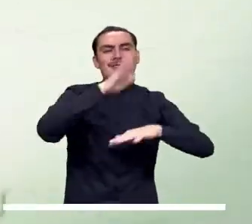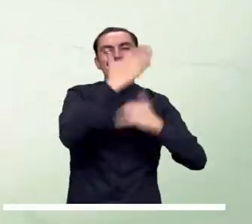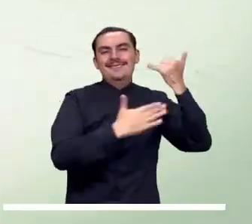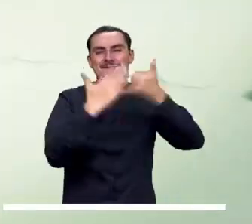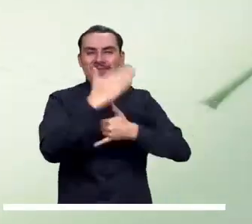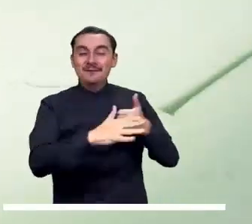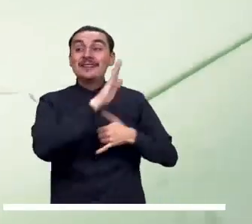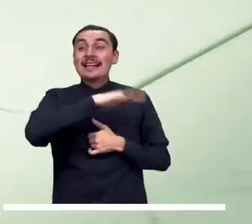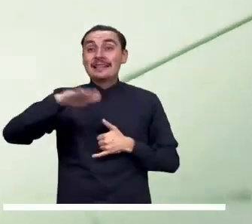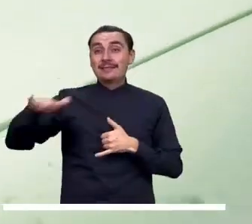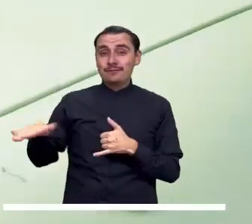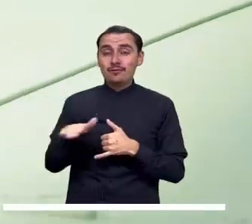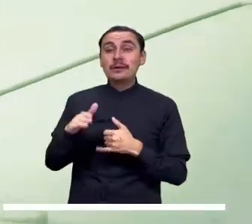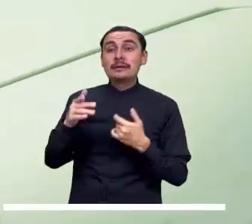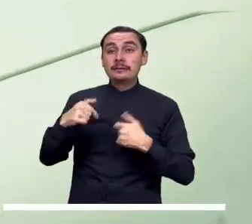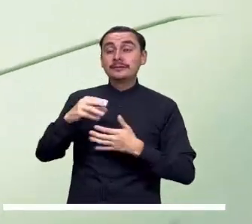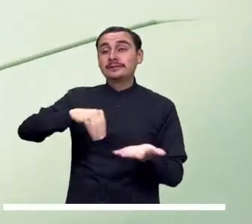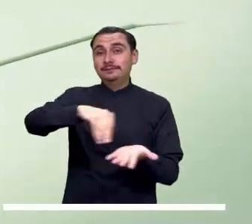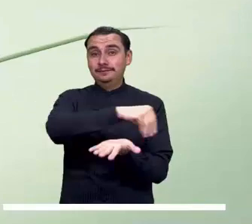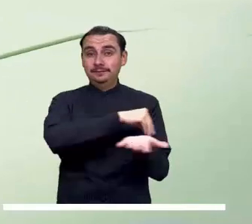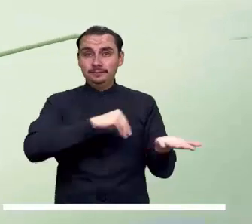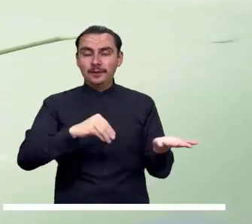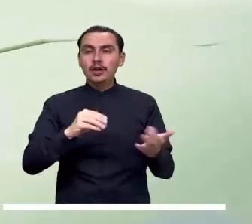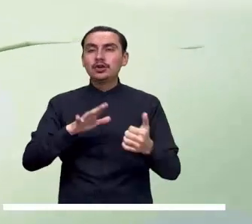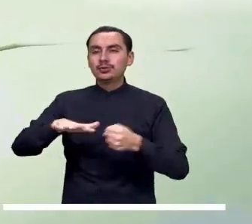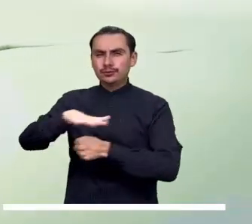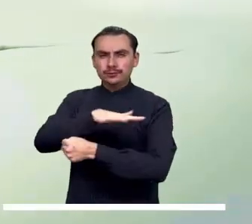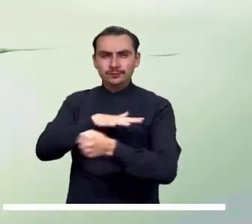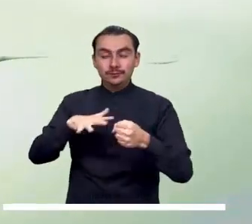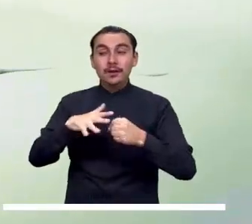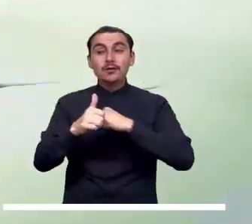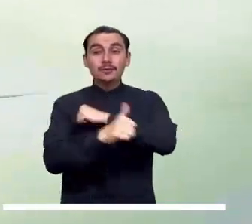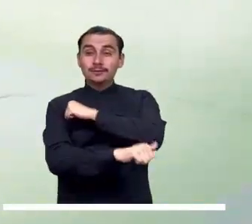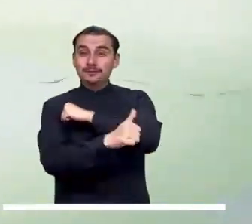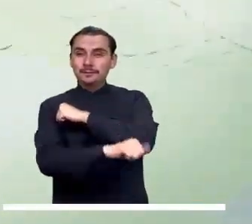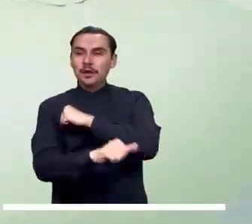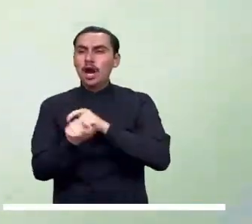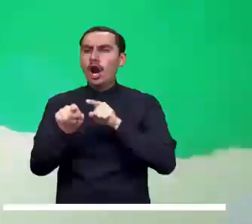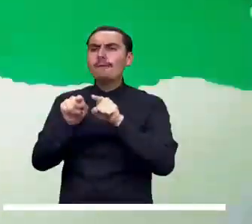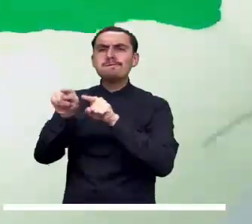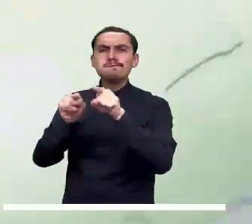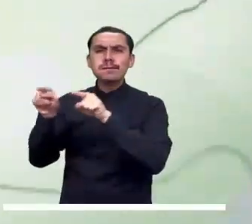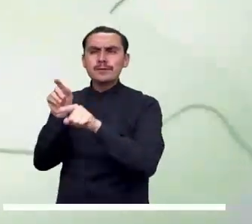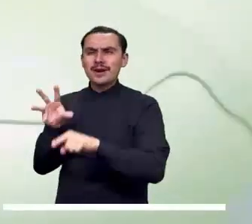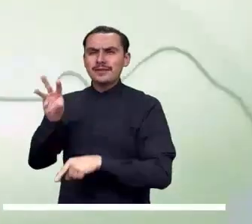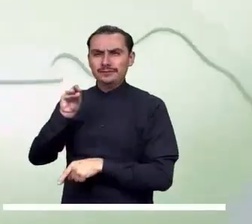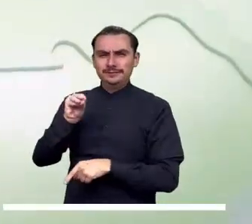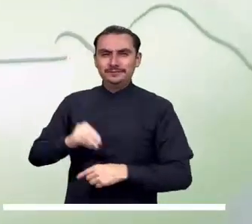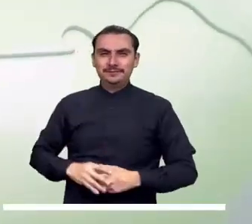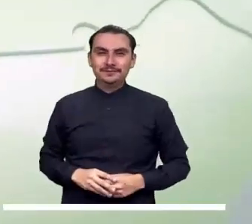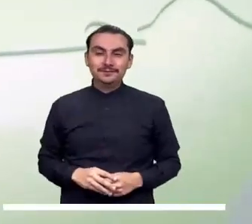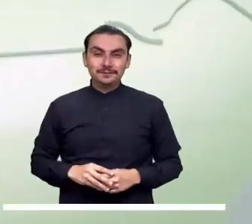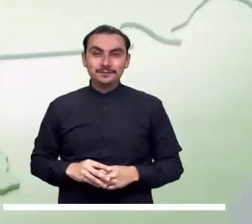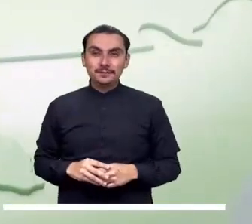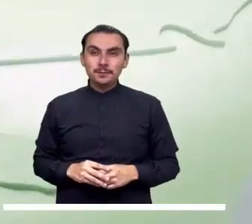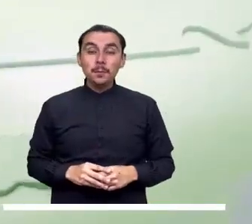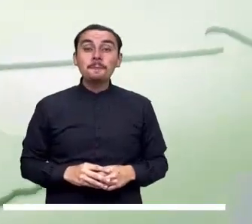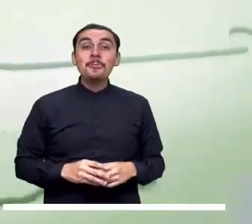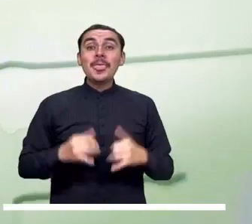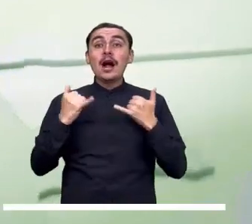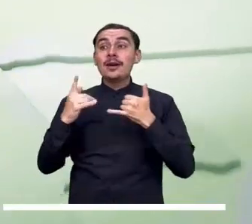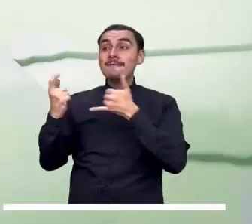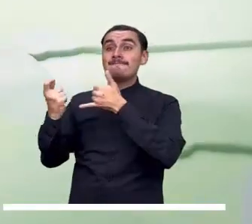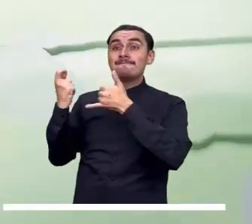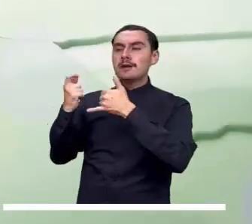de Antioquia, norte de Boyacá, sur de Santander y el occidente de norte de Santander. En la Orinoquía los